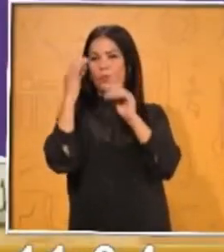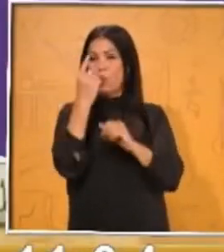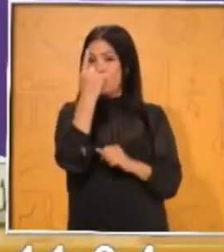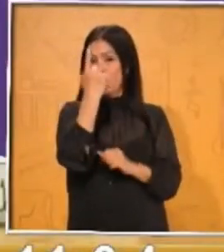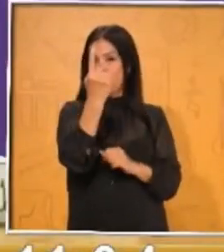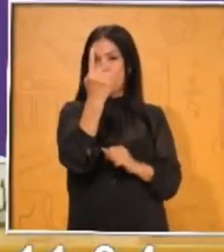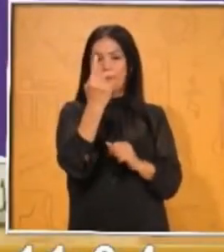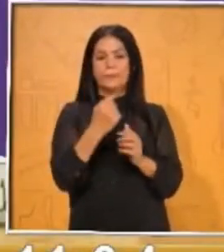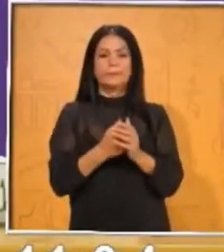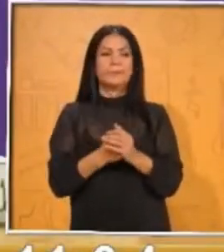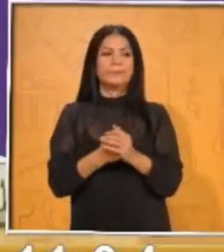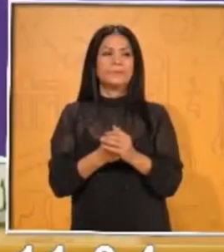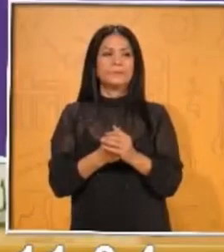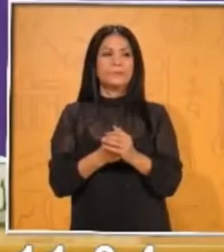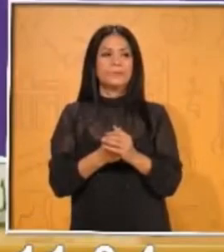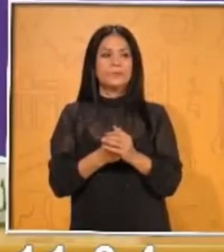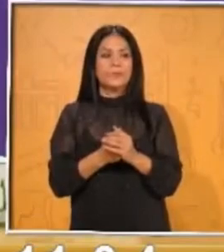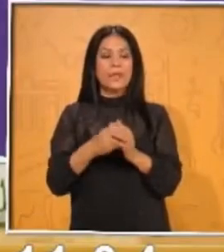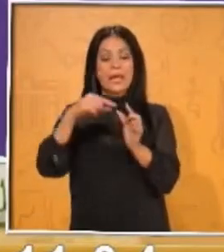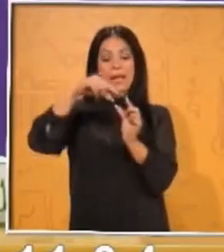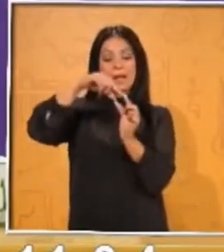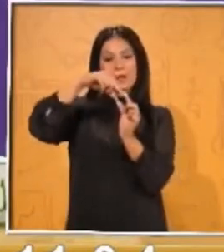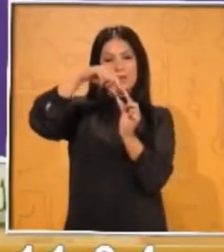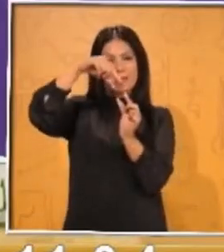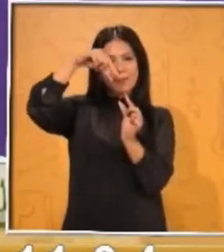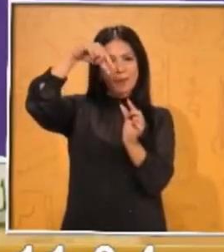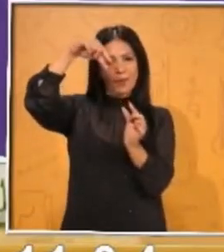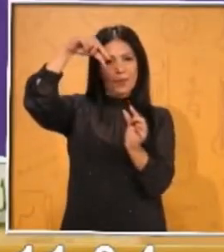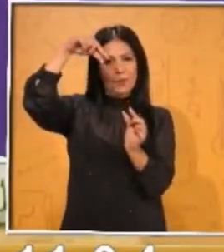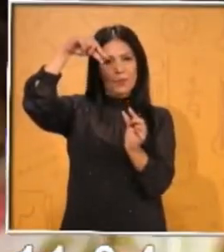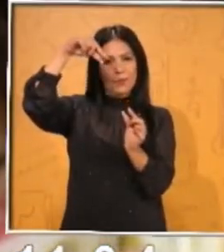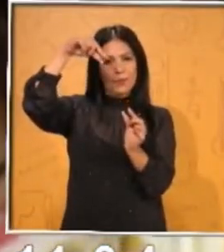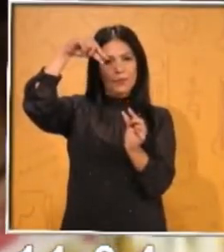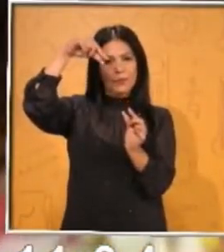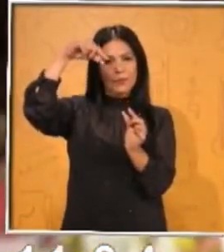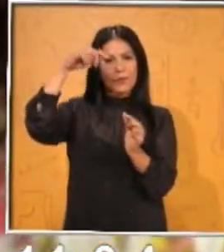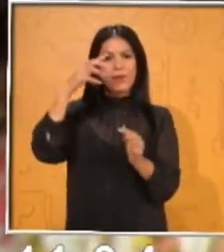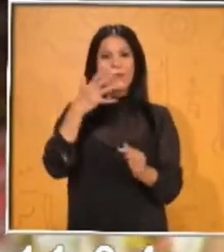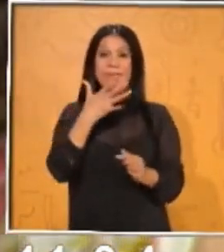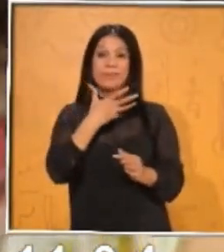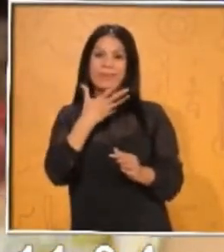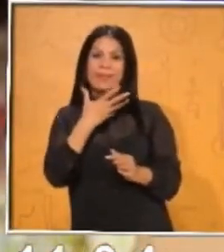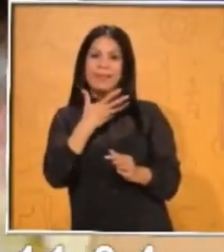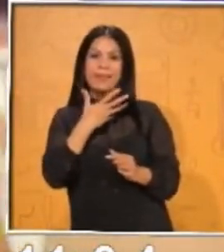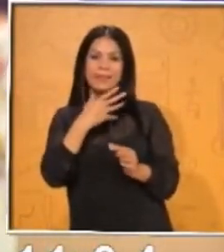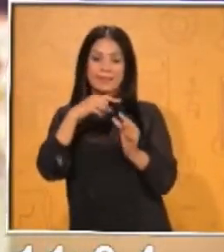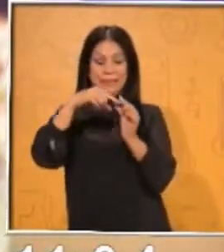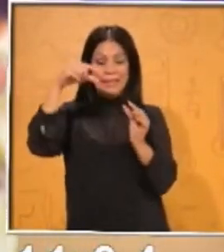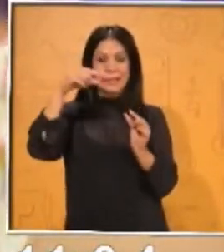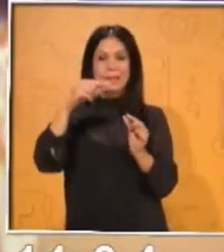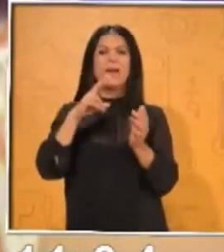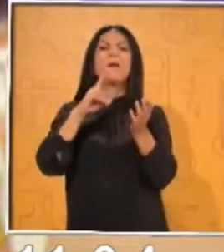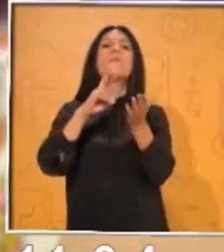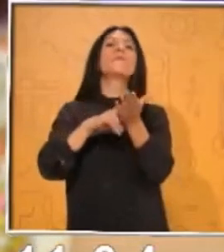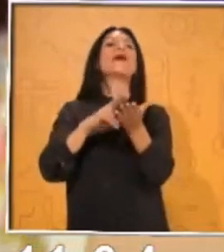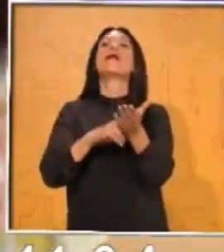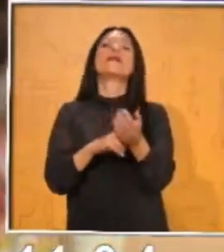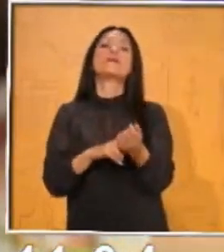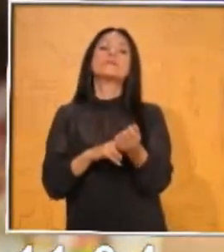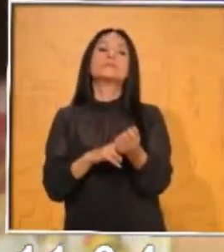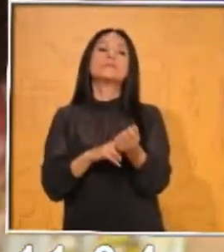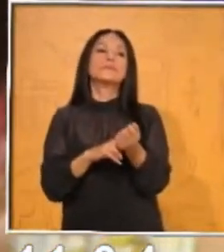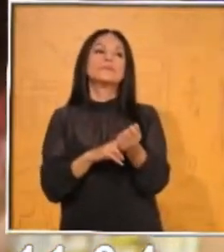Nuestros rectángulos de 10 por un centímetro, ¿cuántos puntos creen que van a valer?